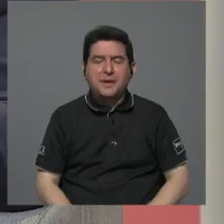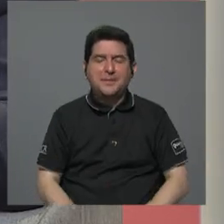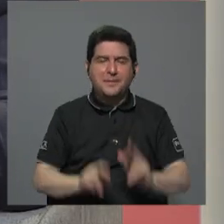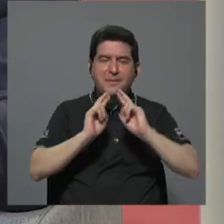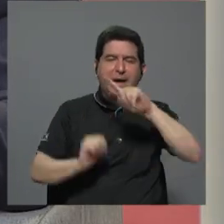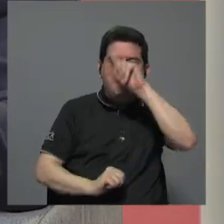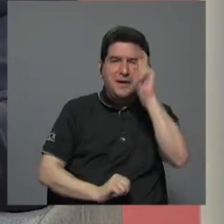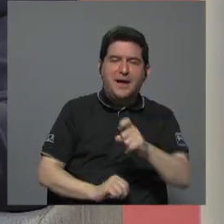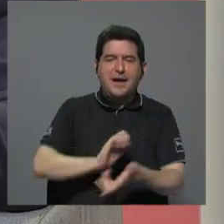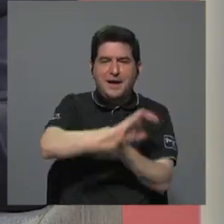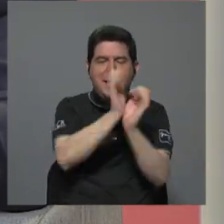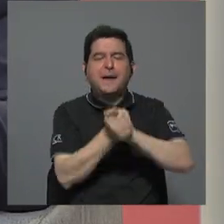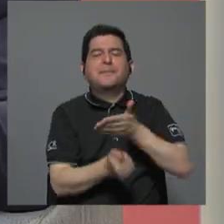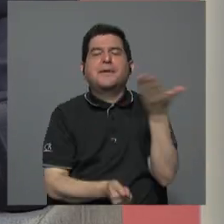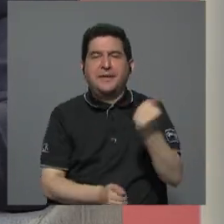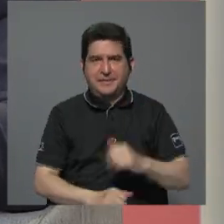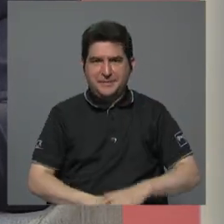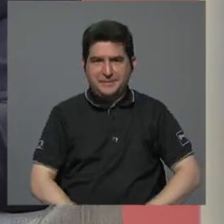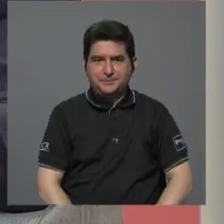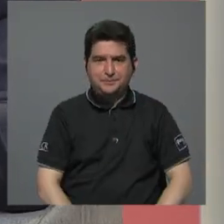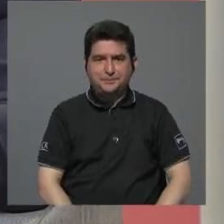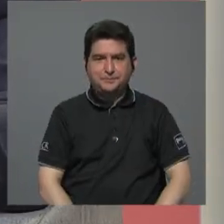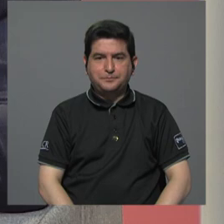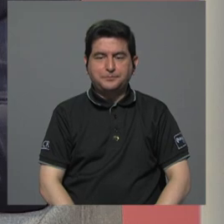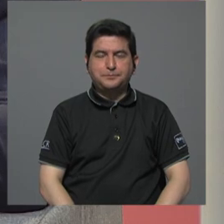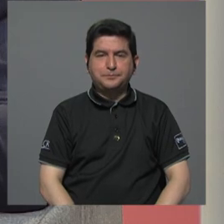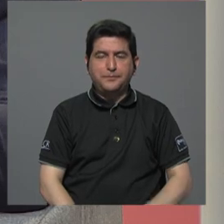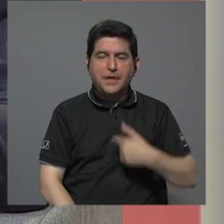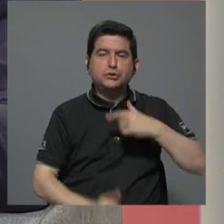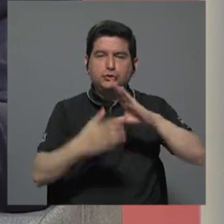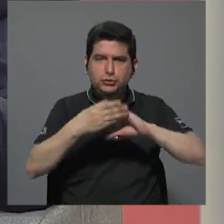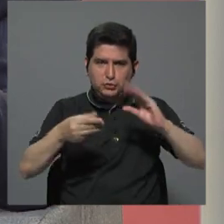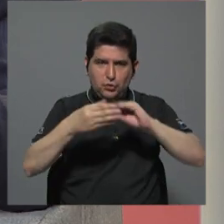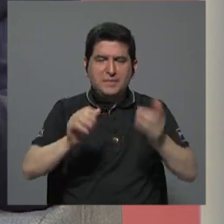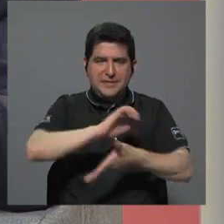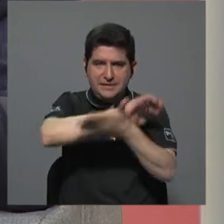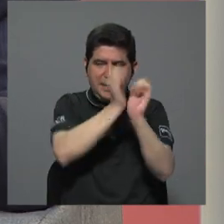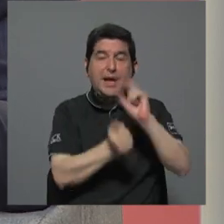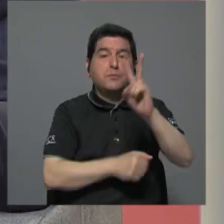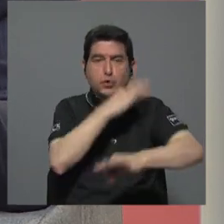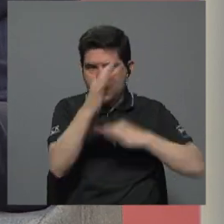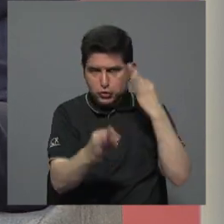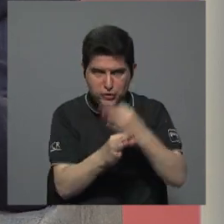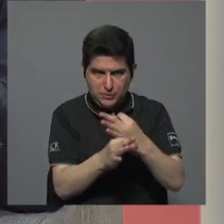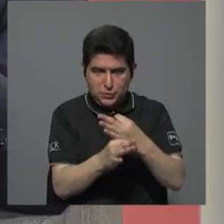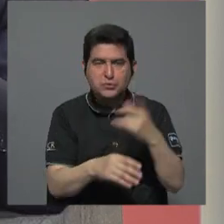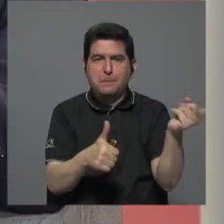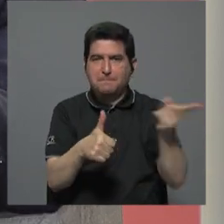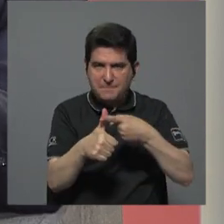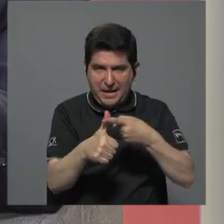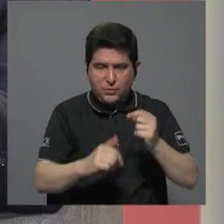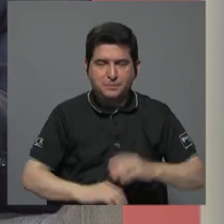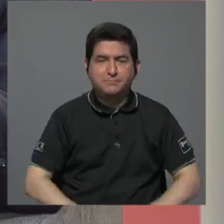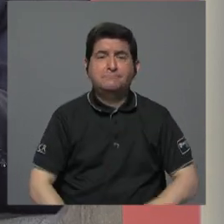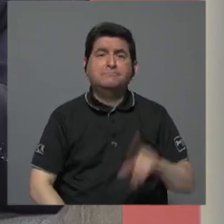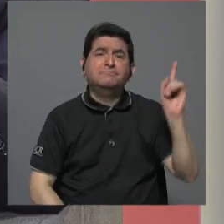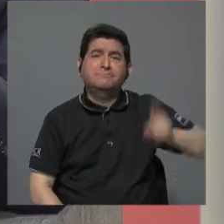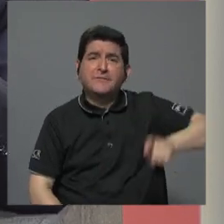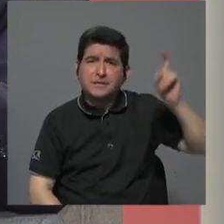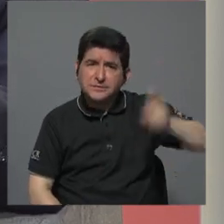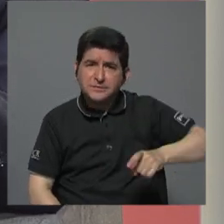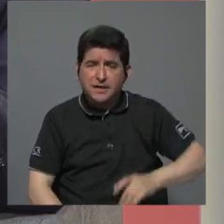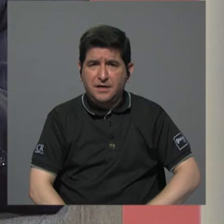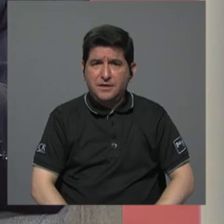Laura, de qué cambiaría. Yo estaba comentando que los cambios son de dos tipos. En primer lugar, se necesita